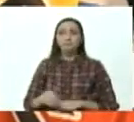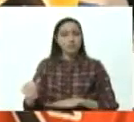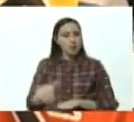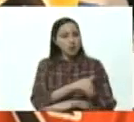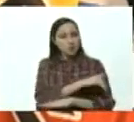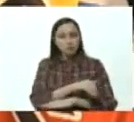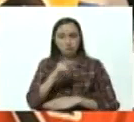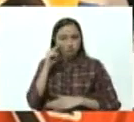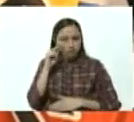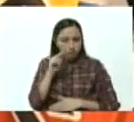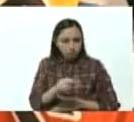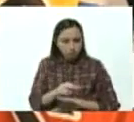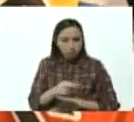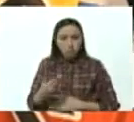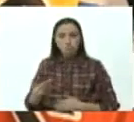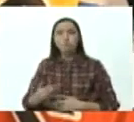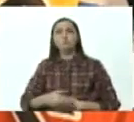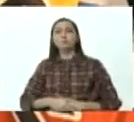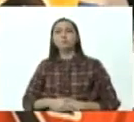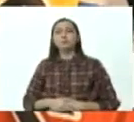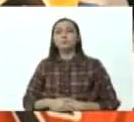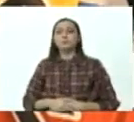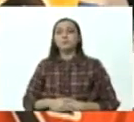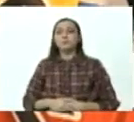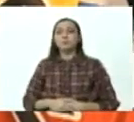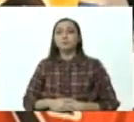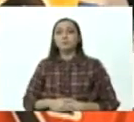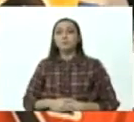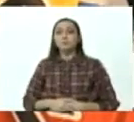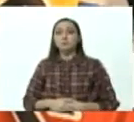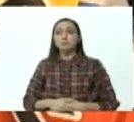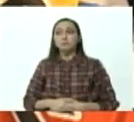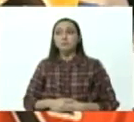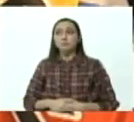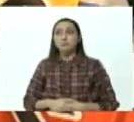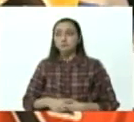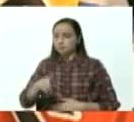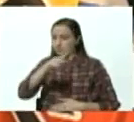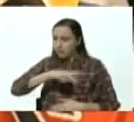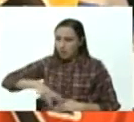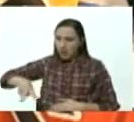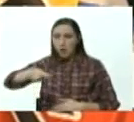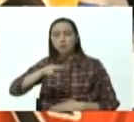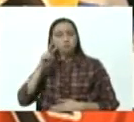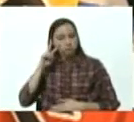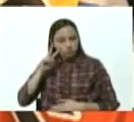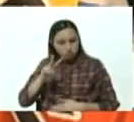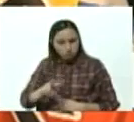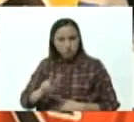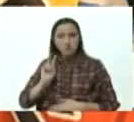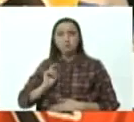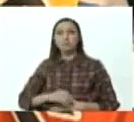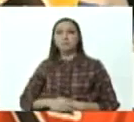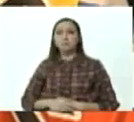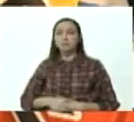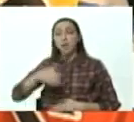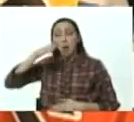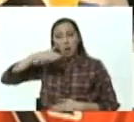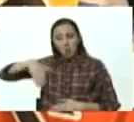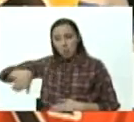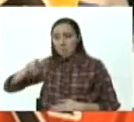pueden ver sus plazas a su pueblo